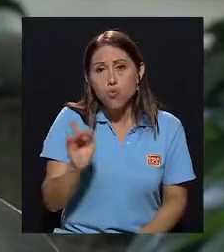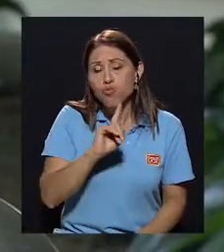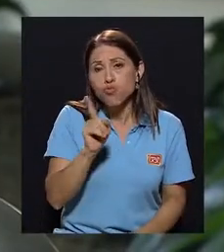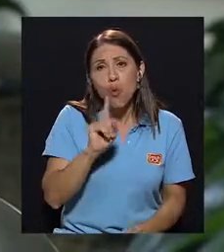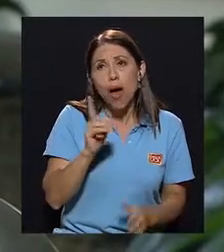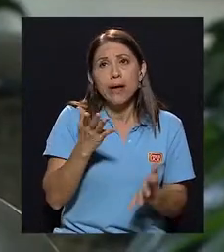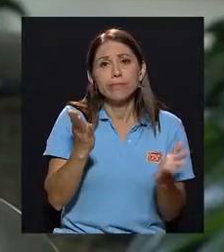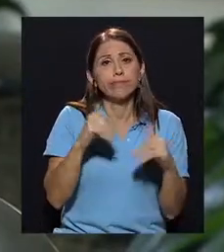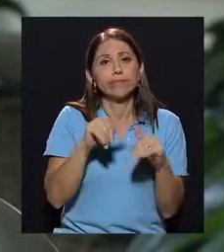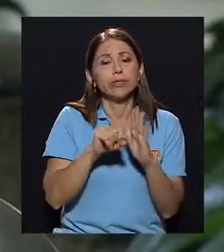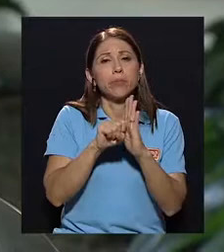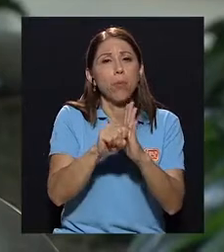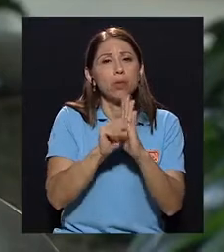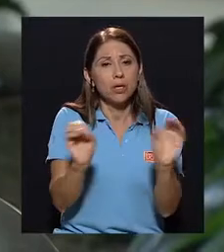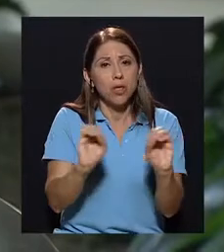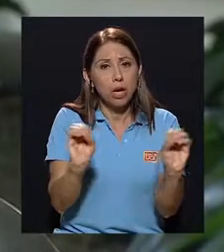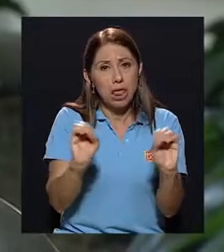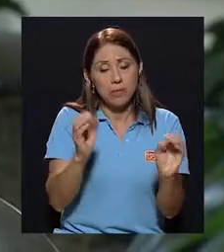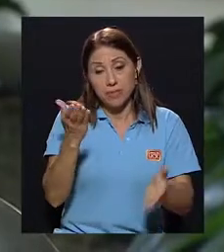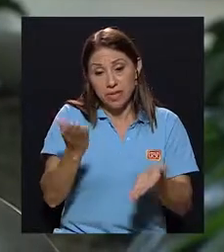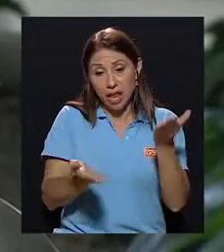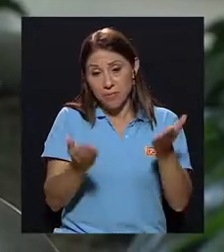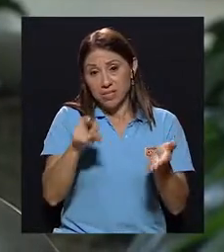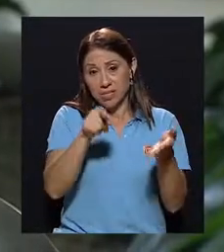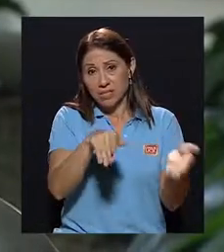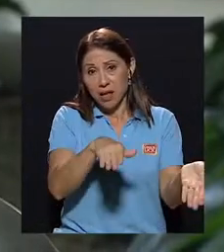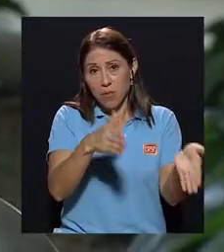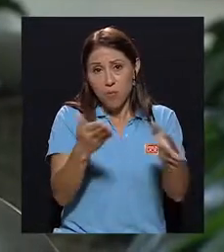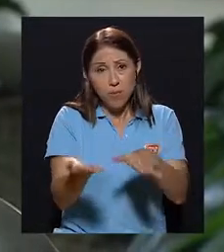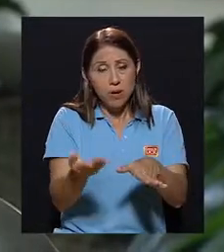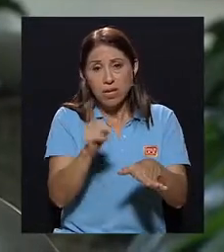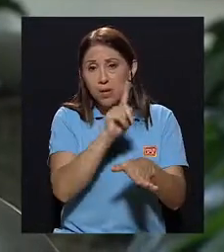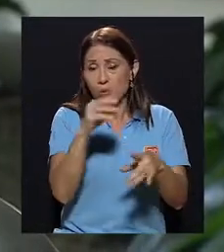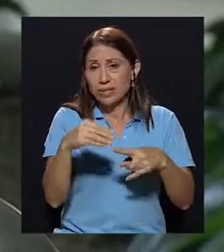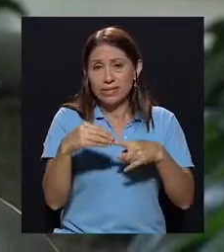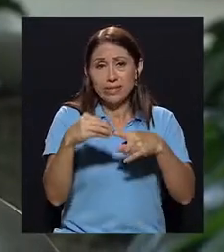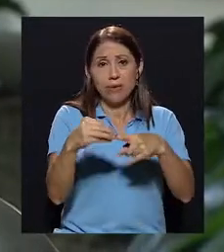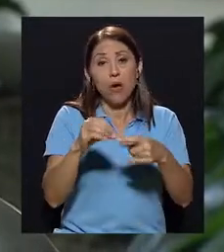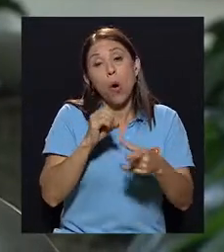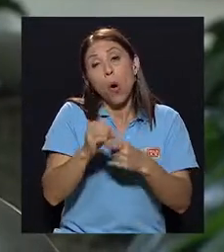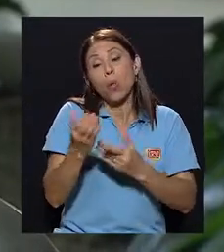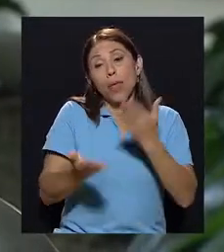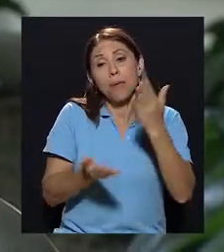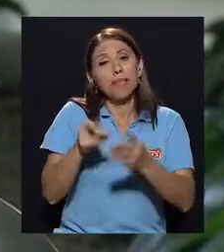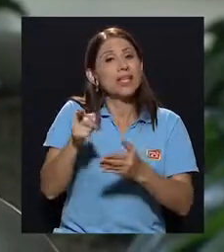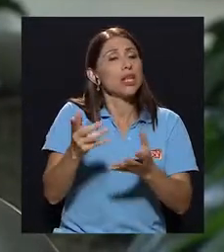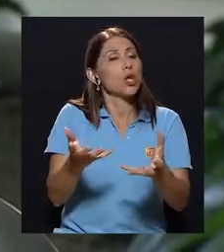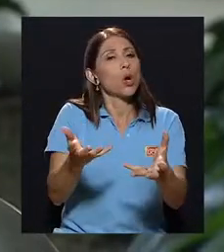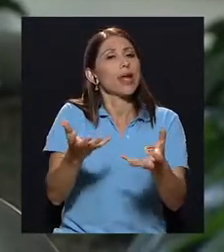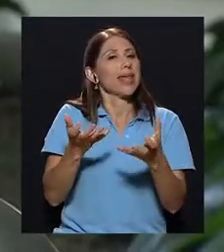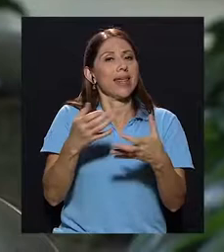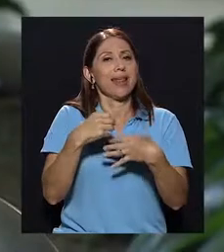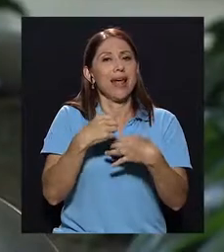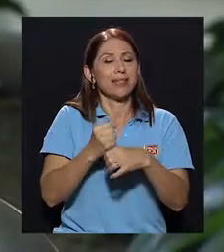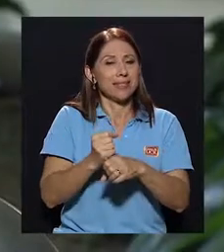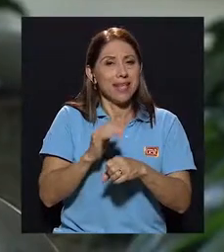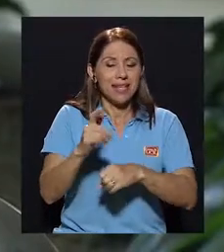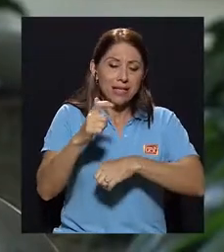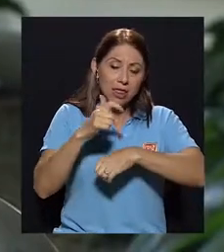le sea significativo esa pérdida o que no quiera hacer un duelo. ¿Qué es un duelo?